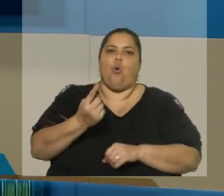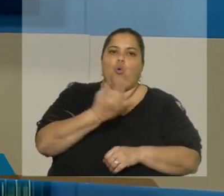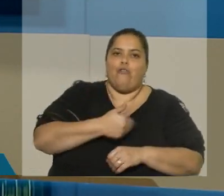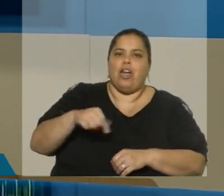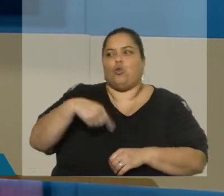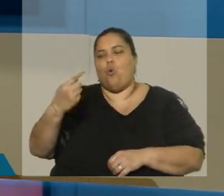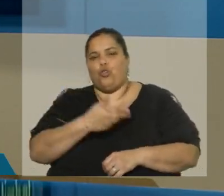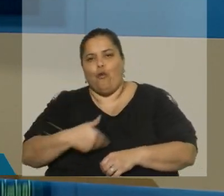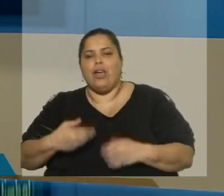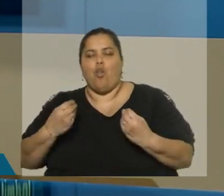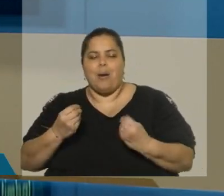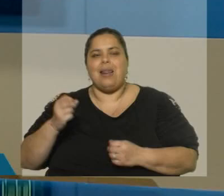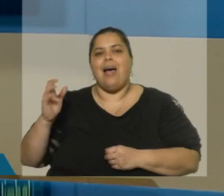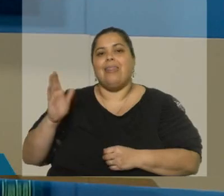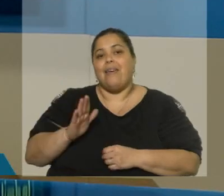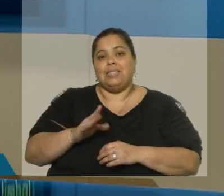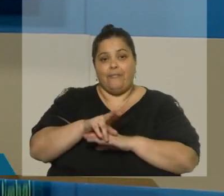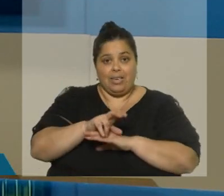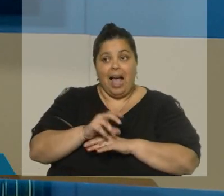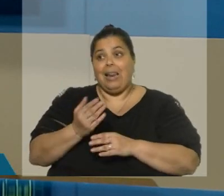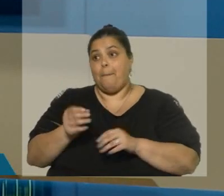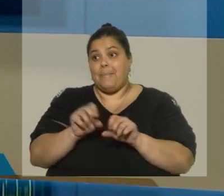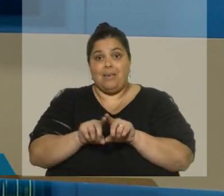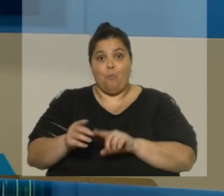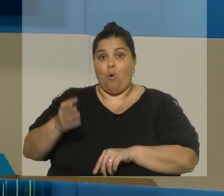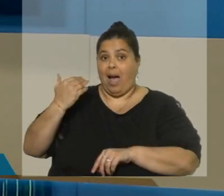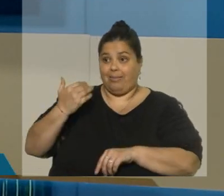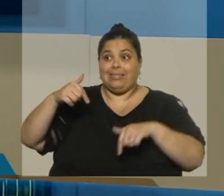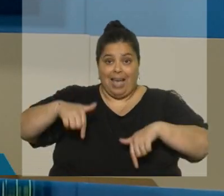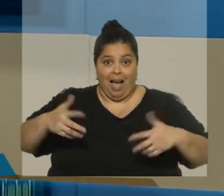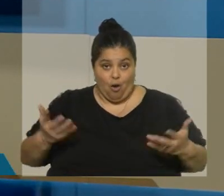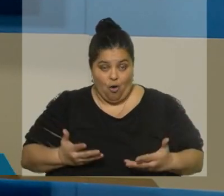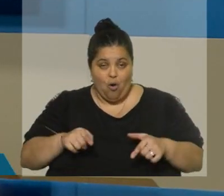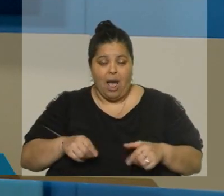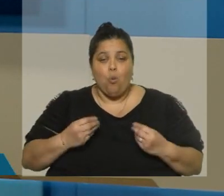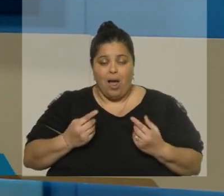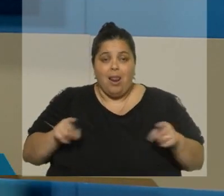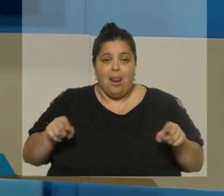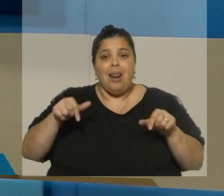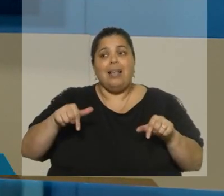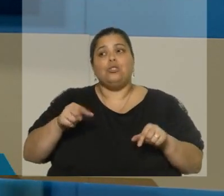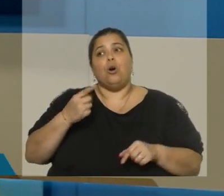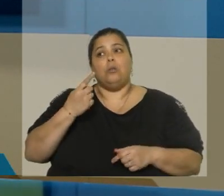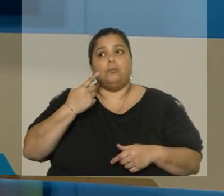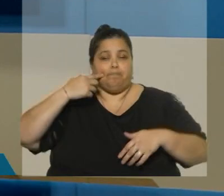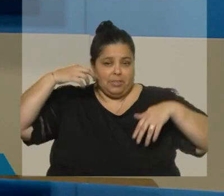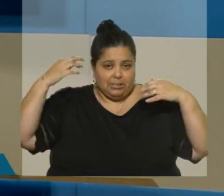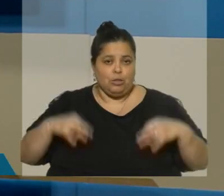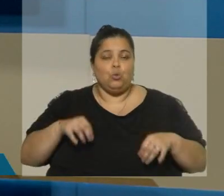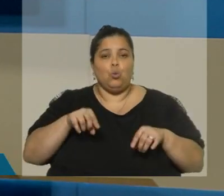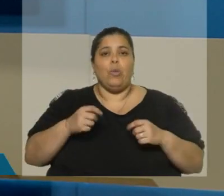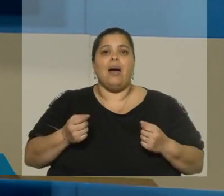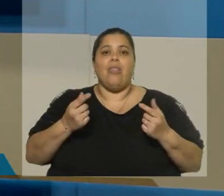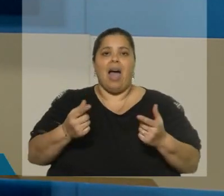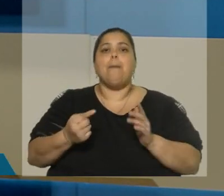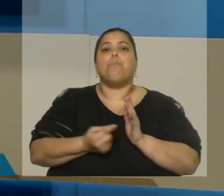lograr tener el déficit fiscal que hemos tenido antes y que tenemos ahora, sin dudas, todos modos, esto otorga puntos